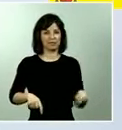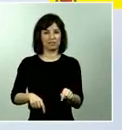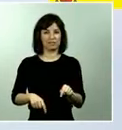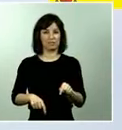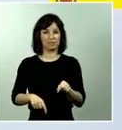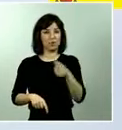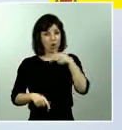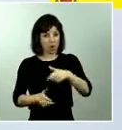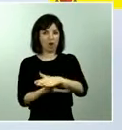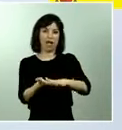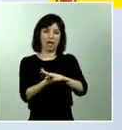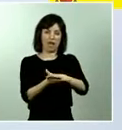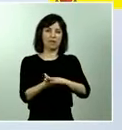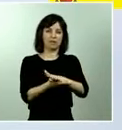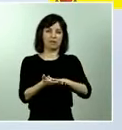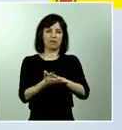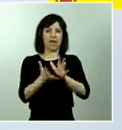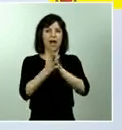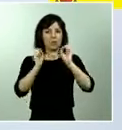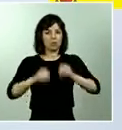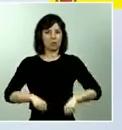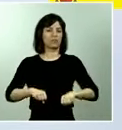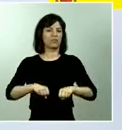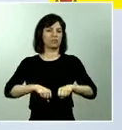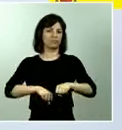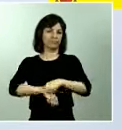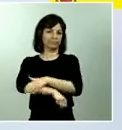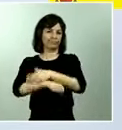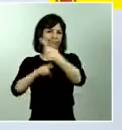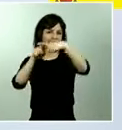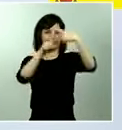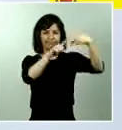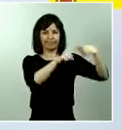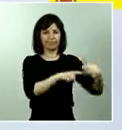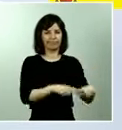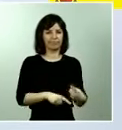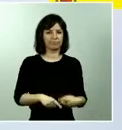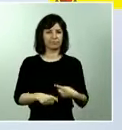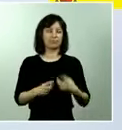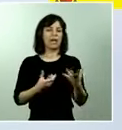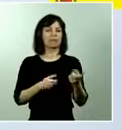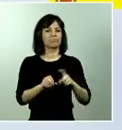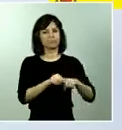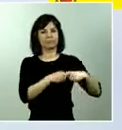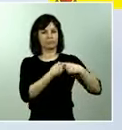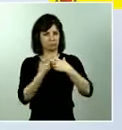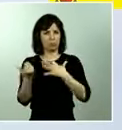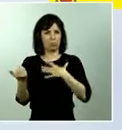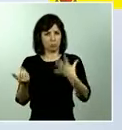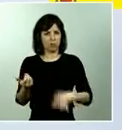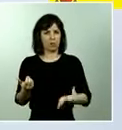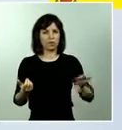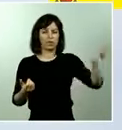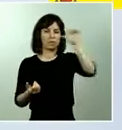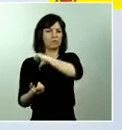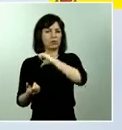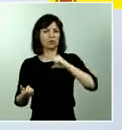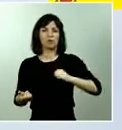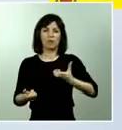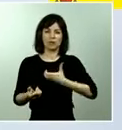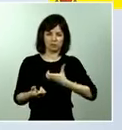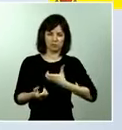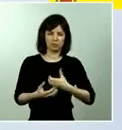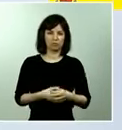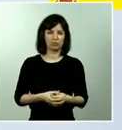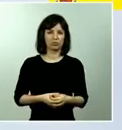acuerdo interinstitucional entre en el que podrían participar las comunidades autónomas y los ayuntamientos y por supuesto en el primer